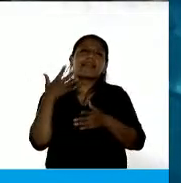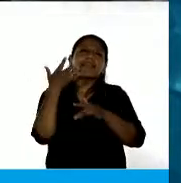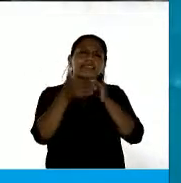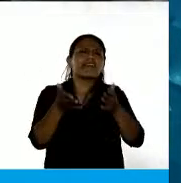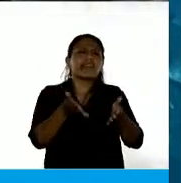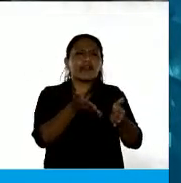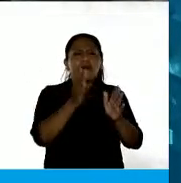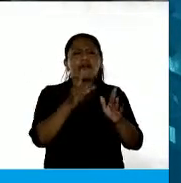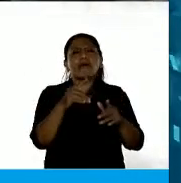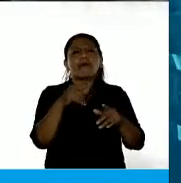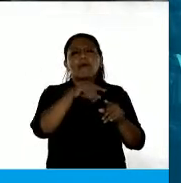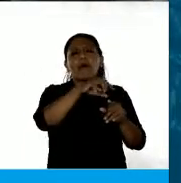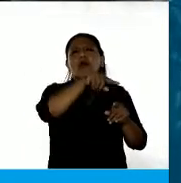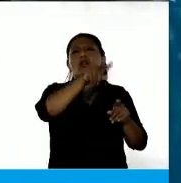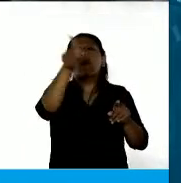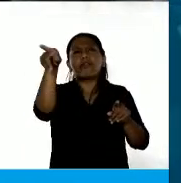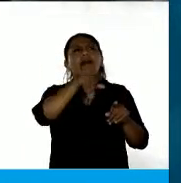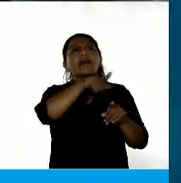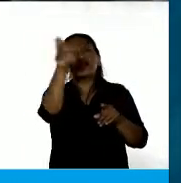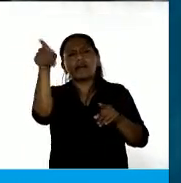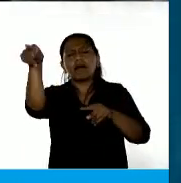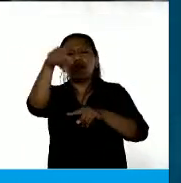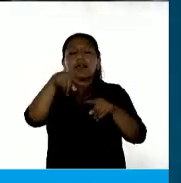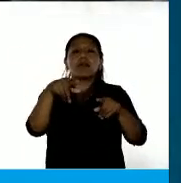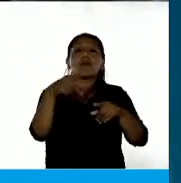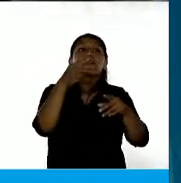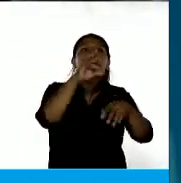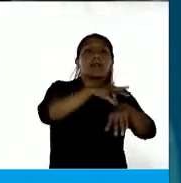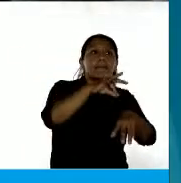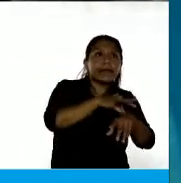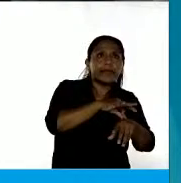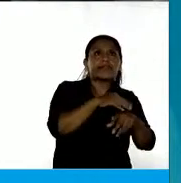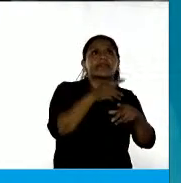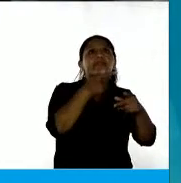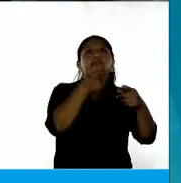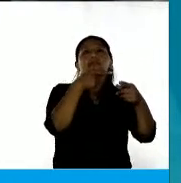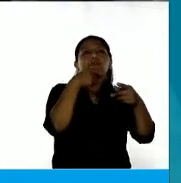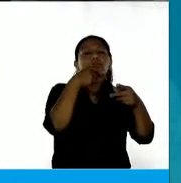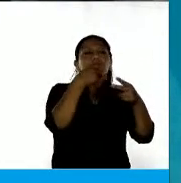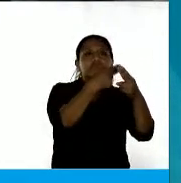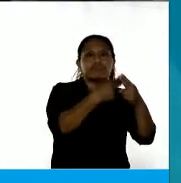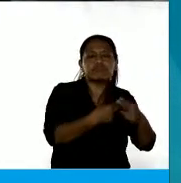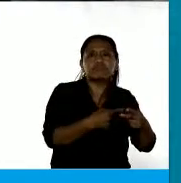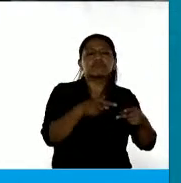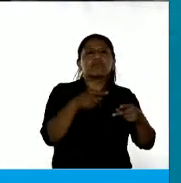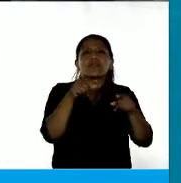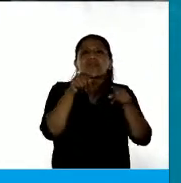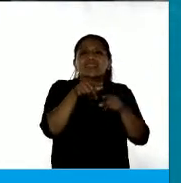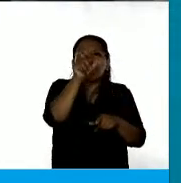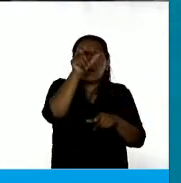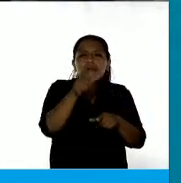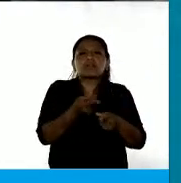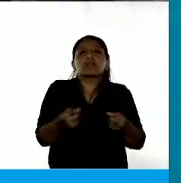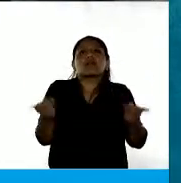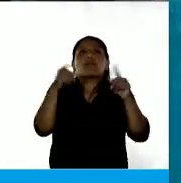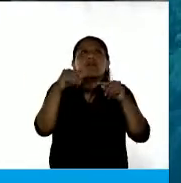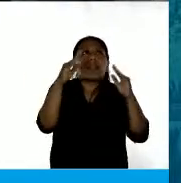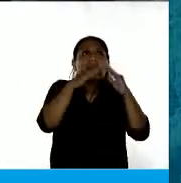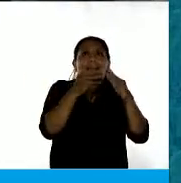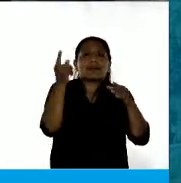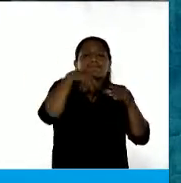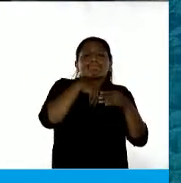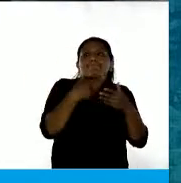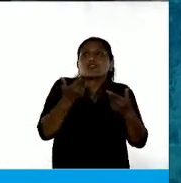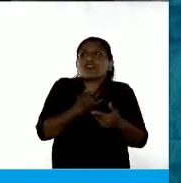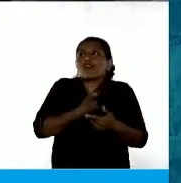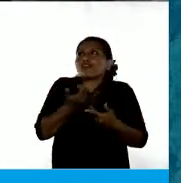de un lado para otro, cuando tiene que ir al cuerpo médico forense, cuando esa persona tiene que volver a la casa porque no tiene